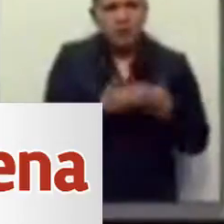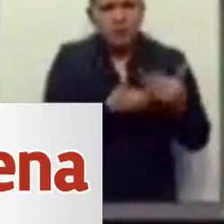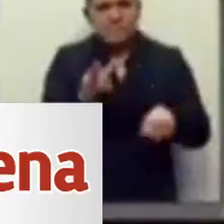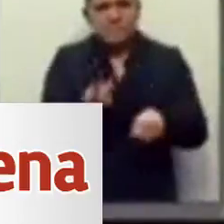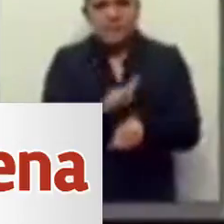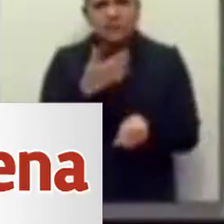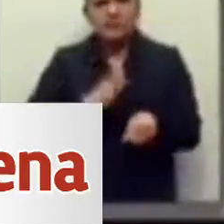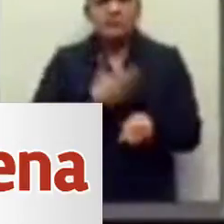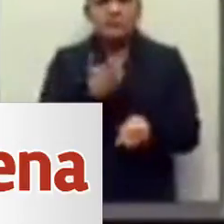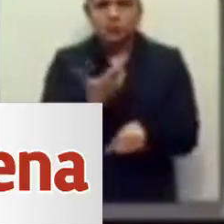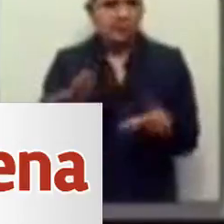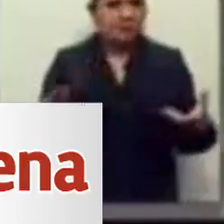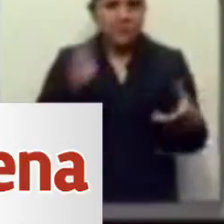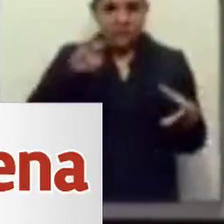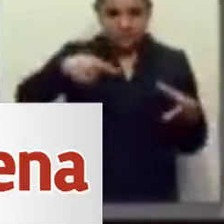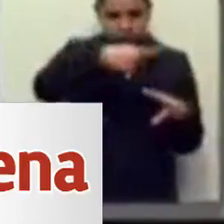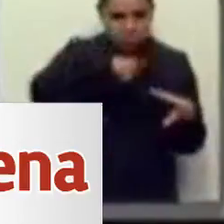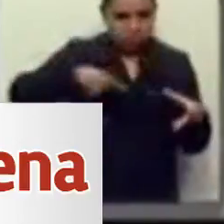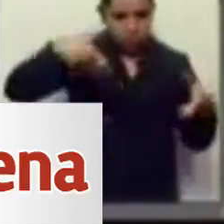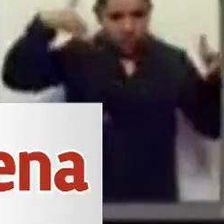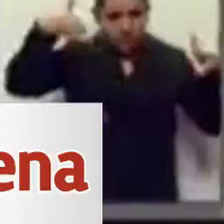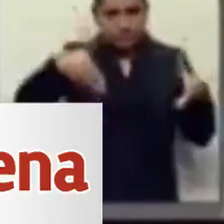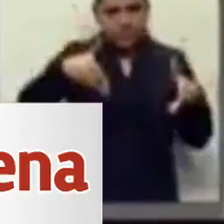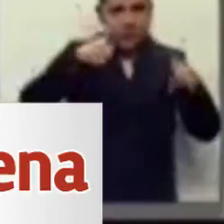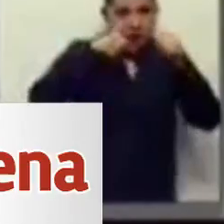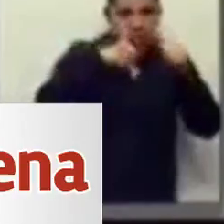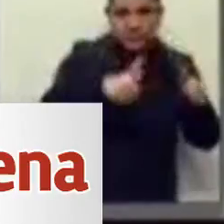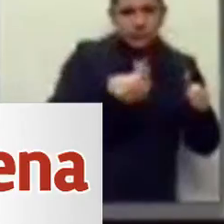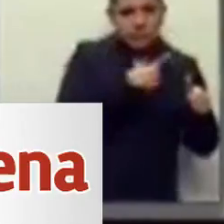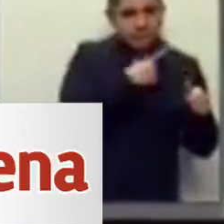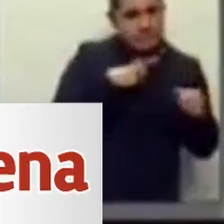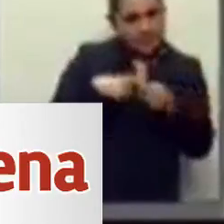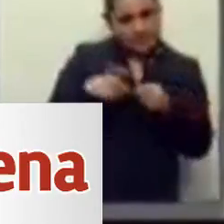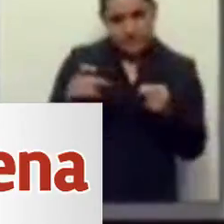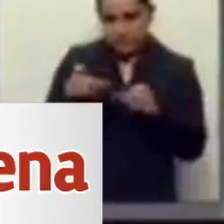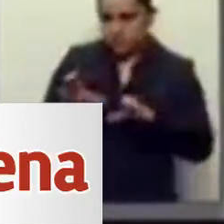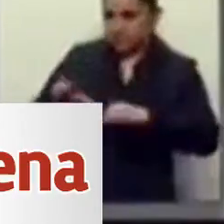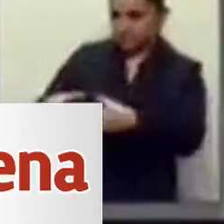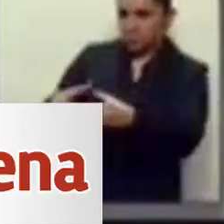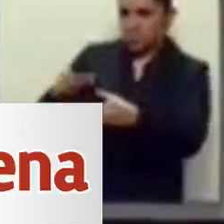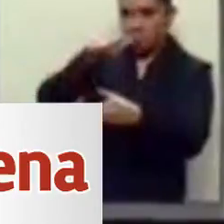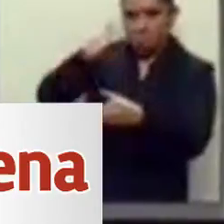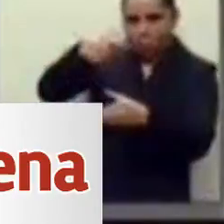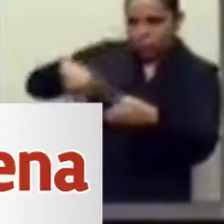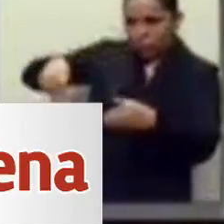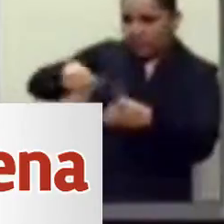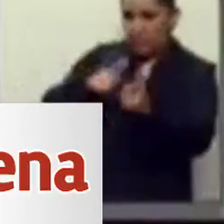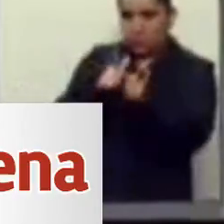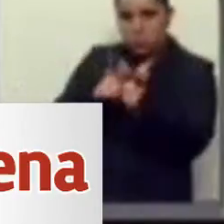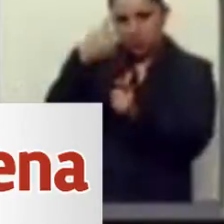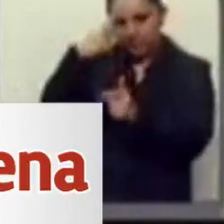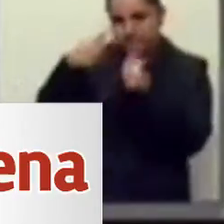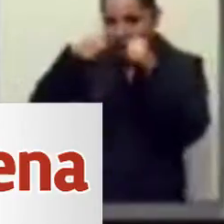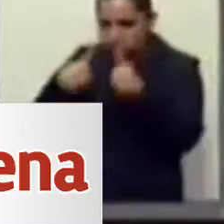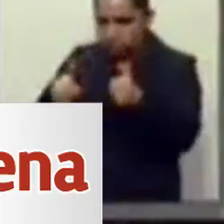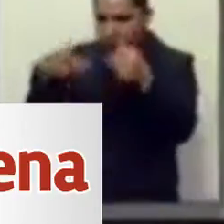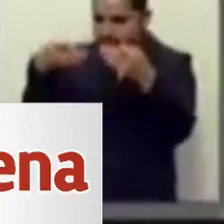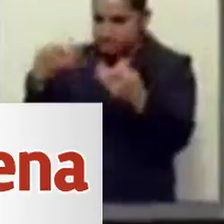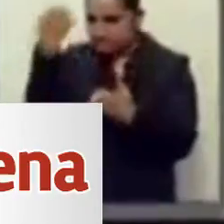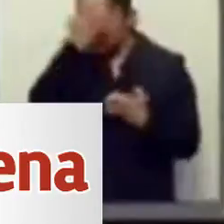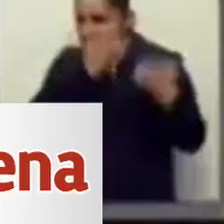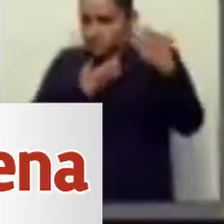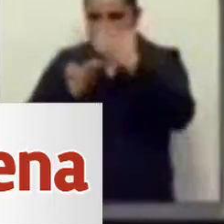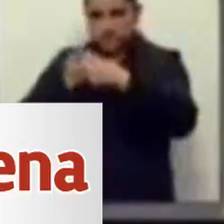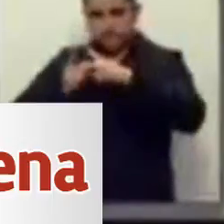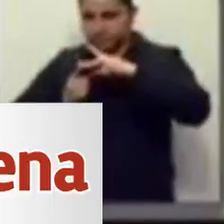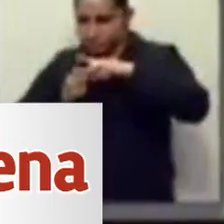órgano independiente que pueda hacer una estimación adecuada. Por ejemplo, la que tiene el presupuesto es